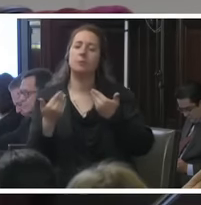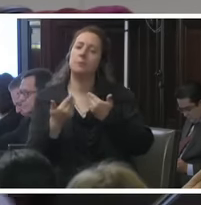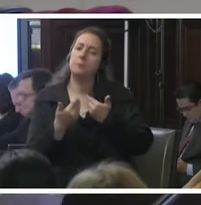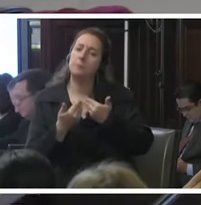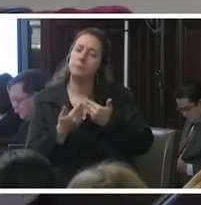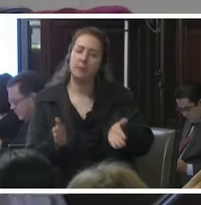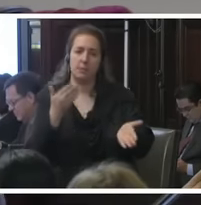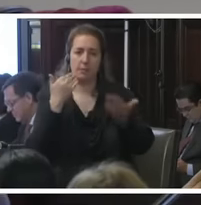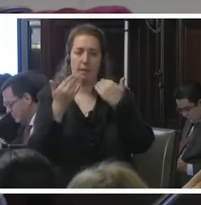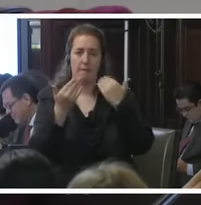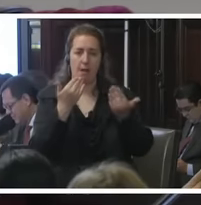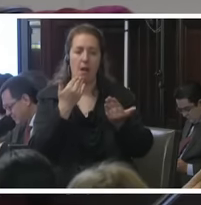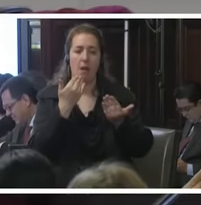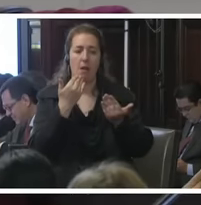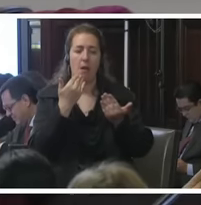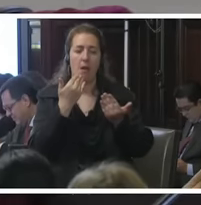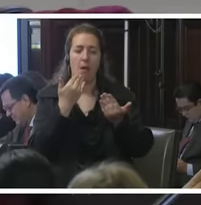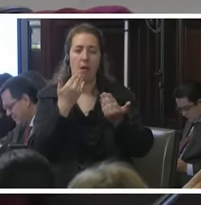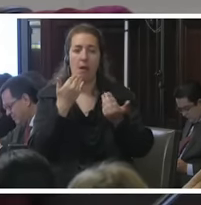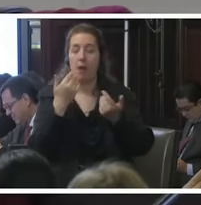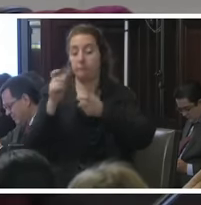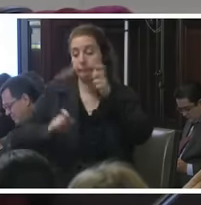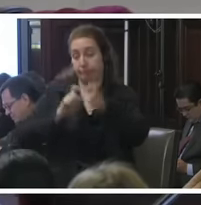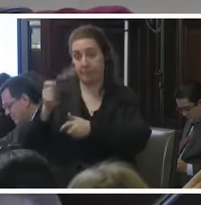palabra a la sociedad civil.